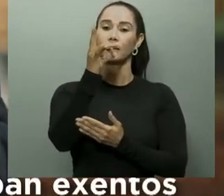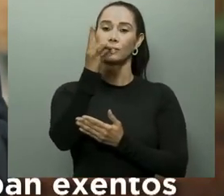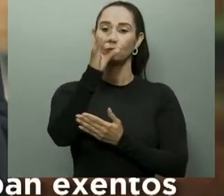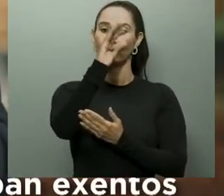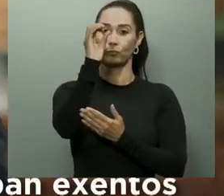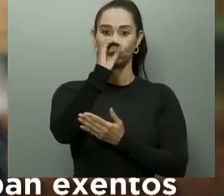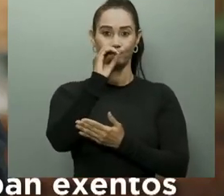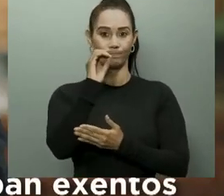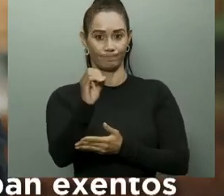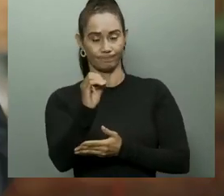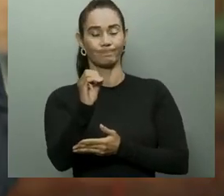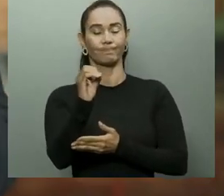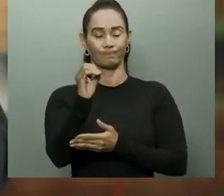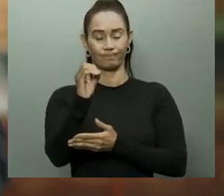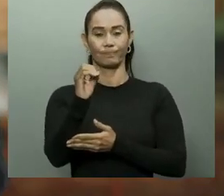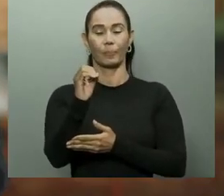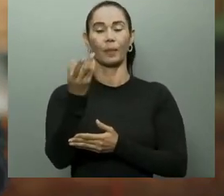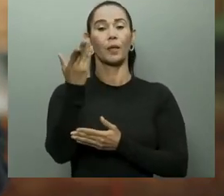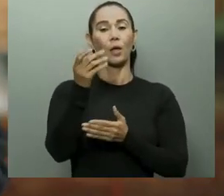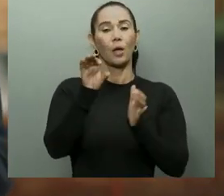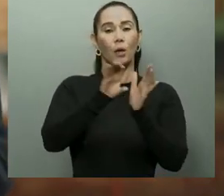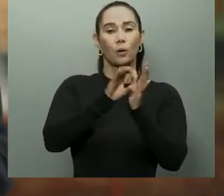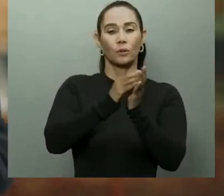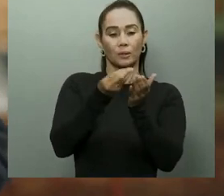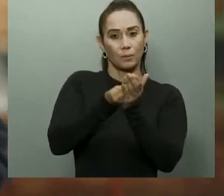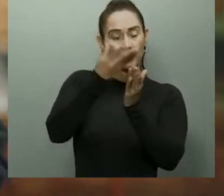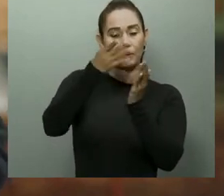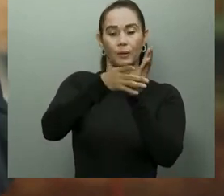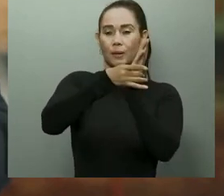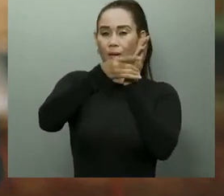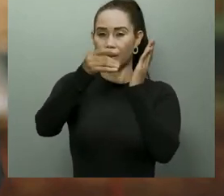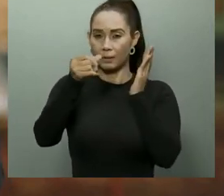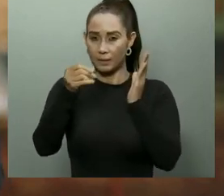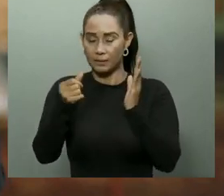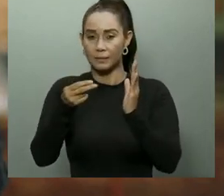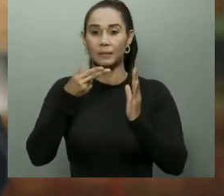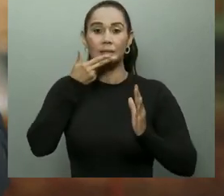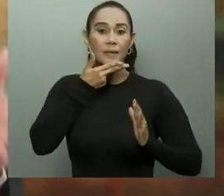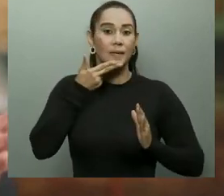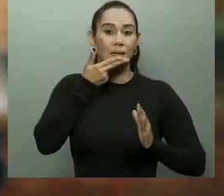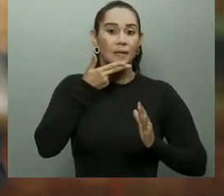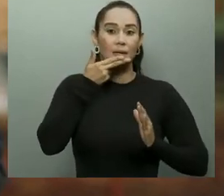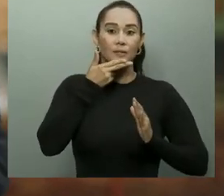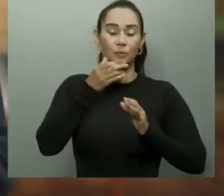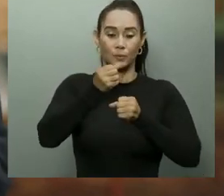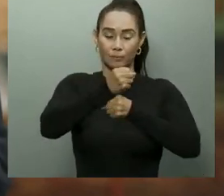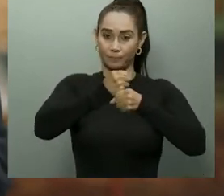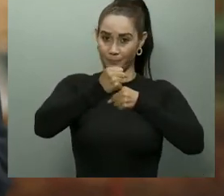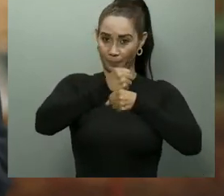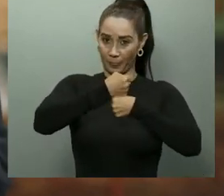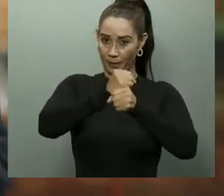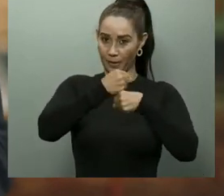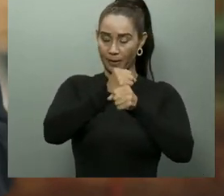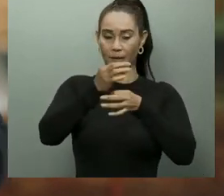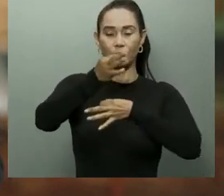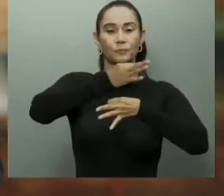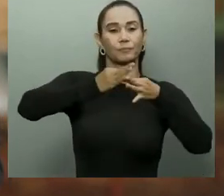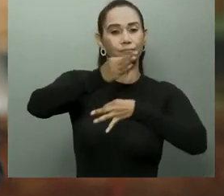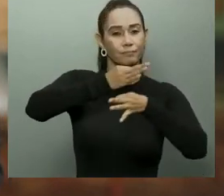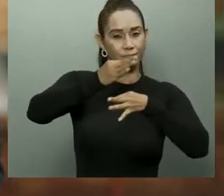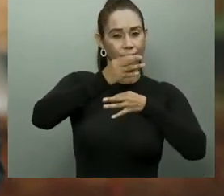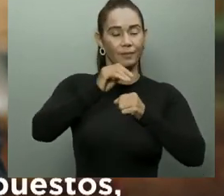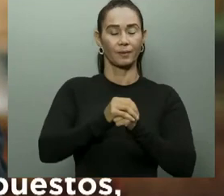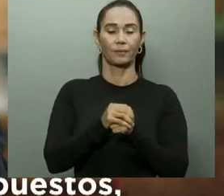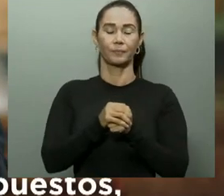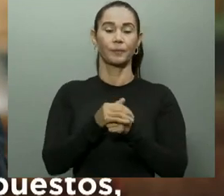entonces estaban exentos, como el aceite comestible, el azúcar, el cacao y el café. Durante